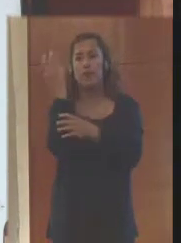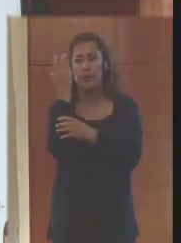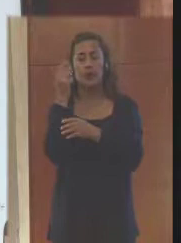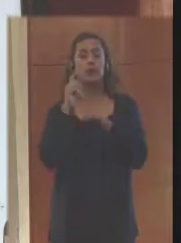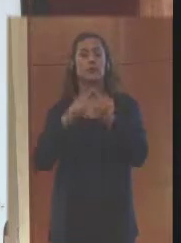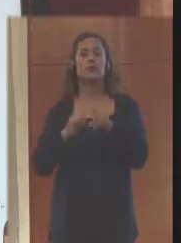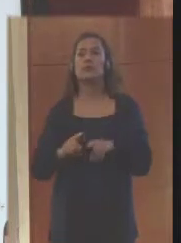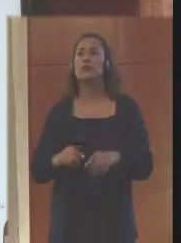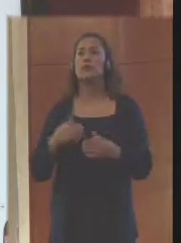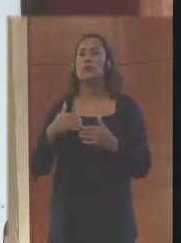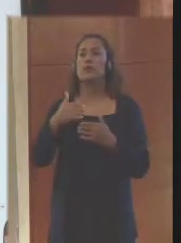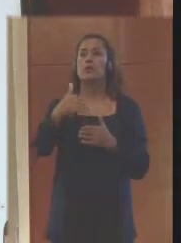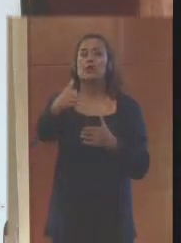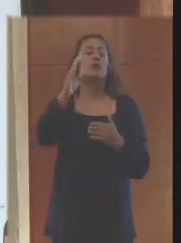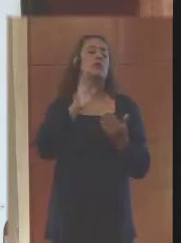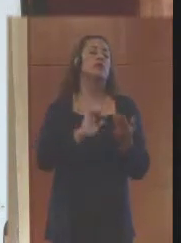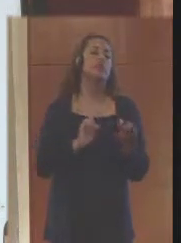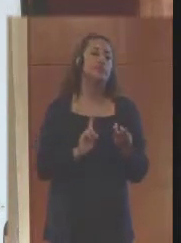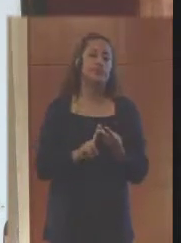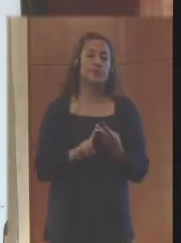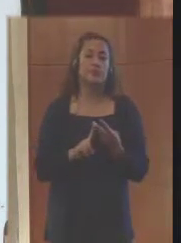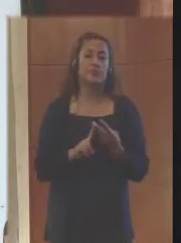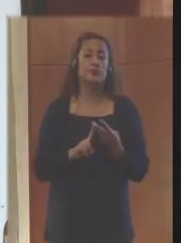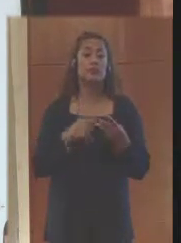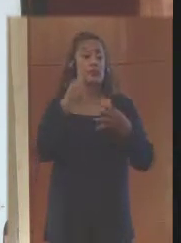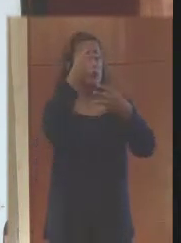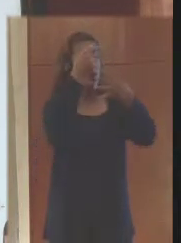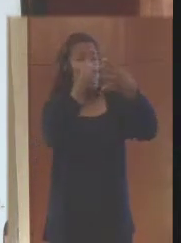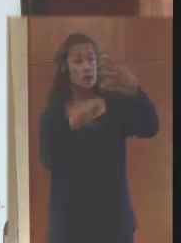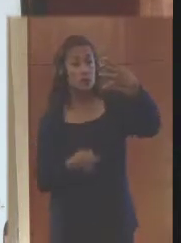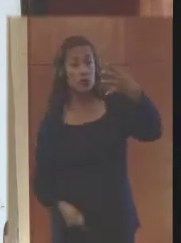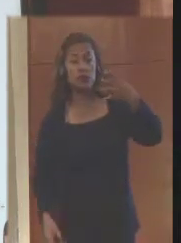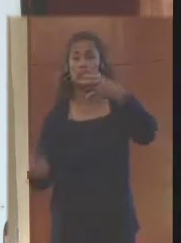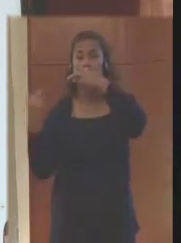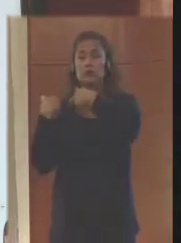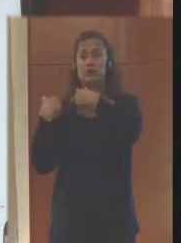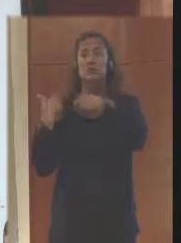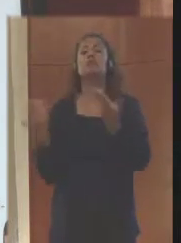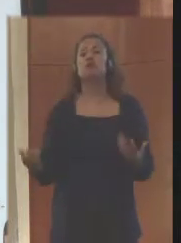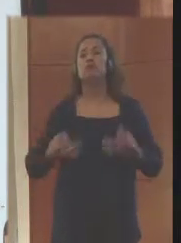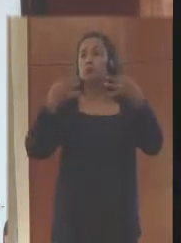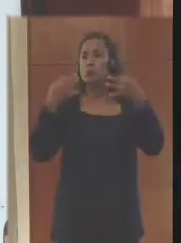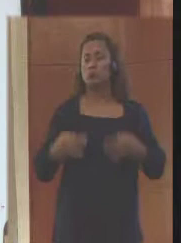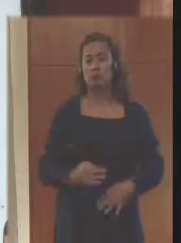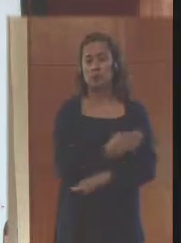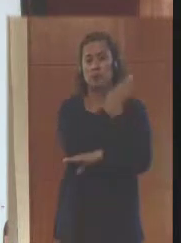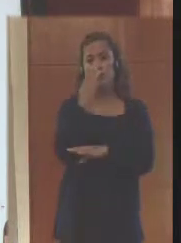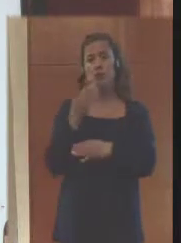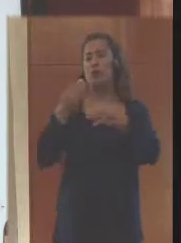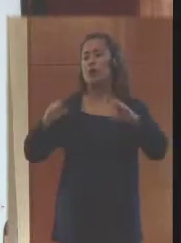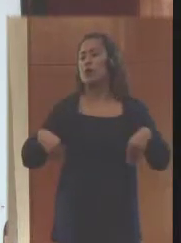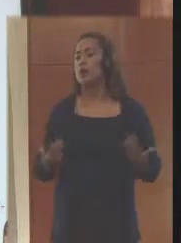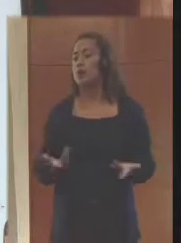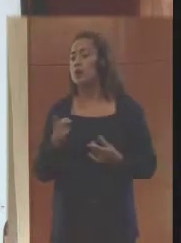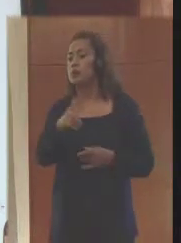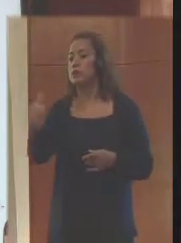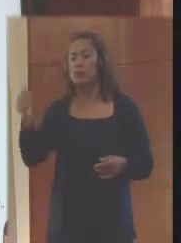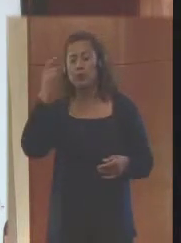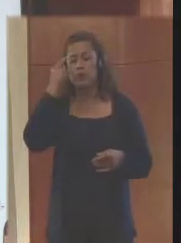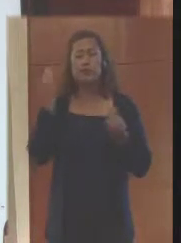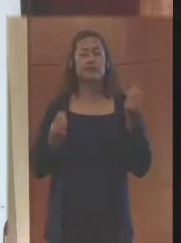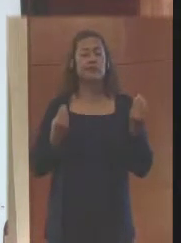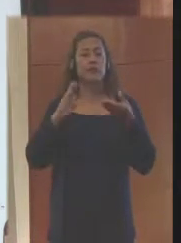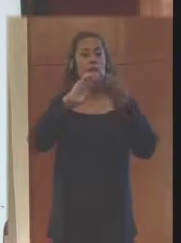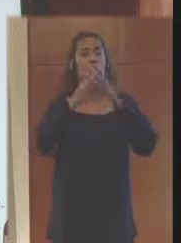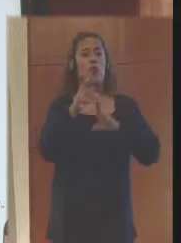una entidad como la Fundación Mamunan, la ANDI, y responsabilidad integral, nos hacemos preguntas de cómo intervenir una comunidad y